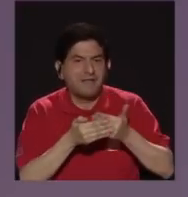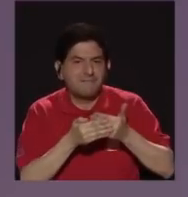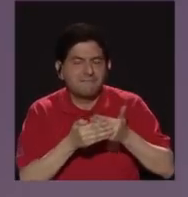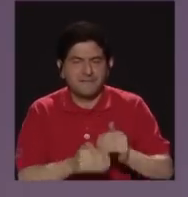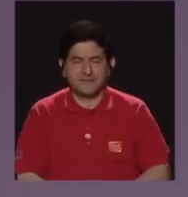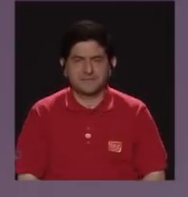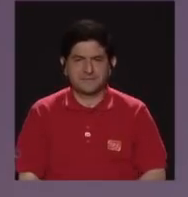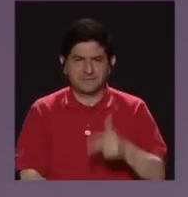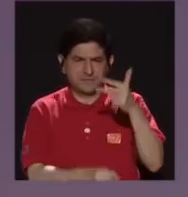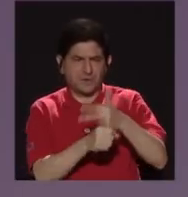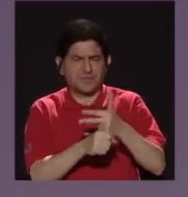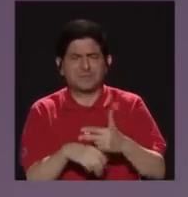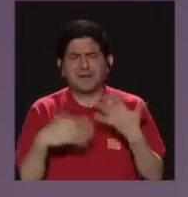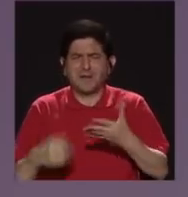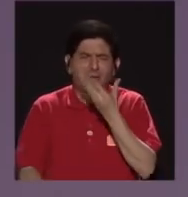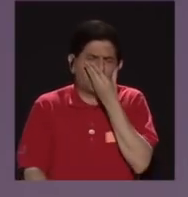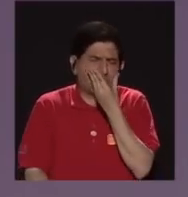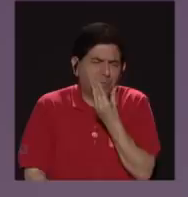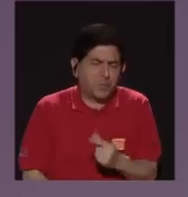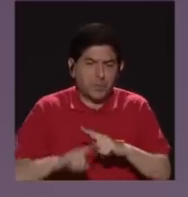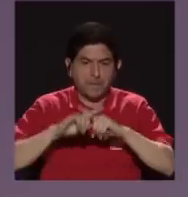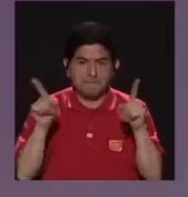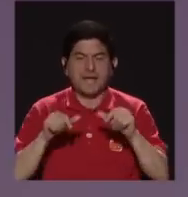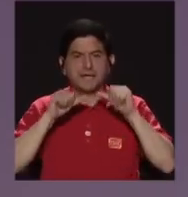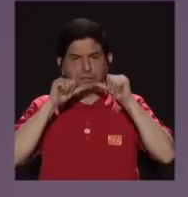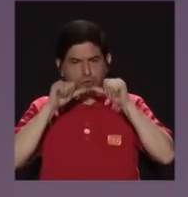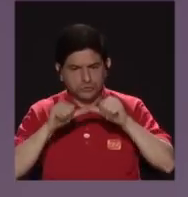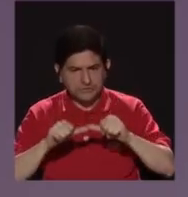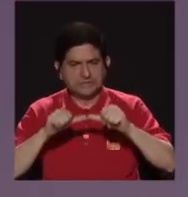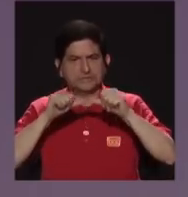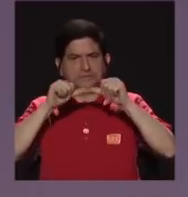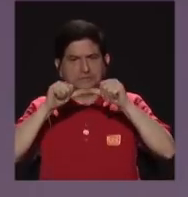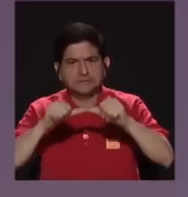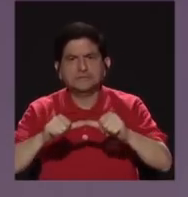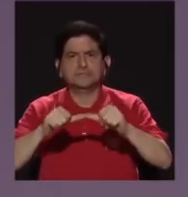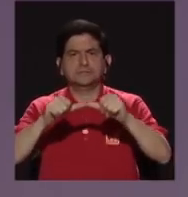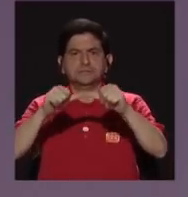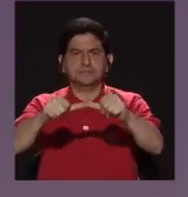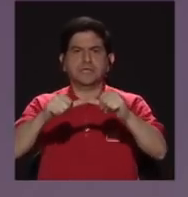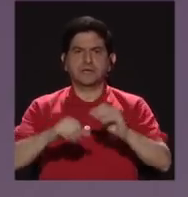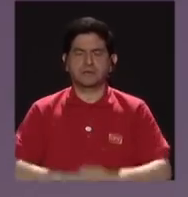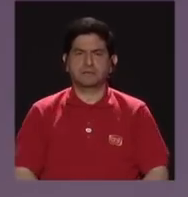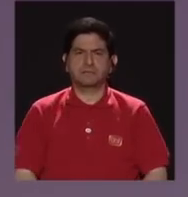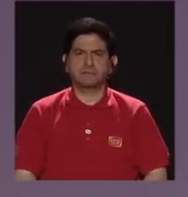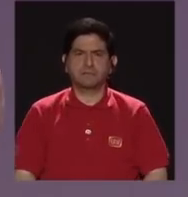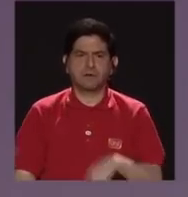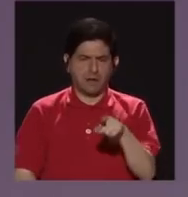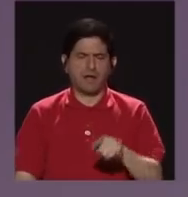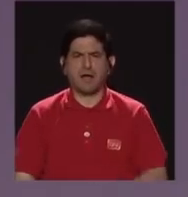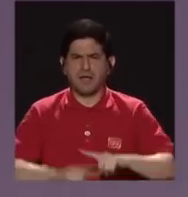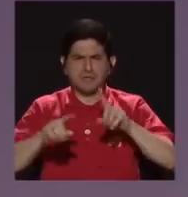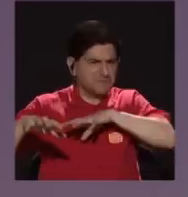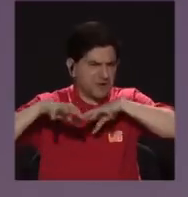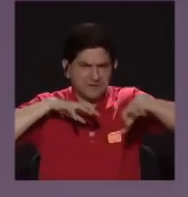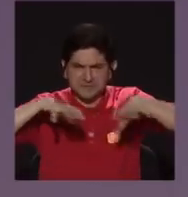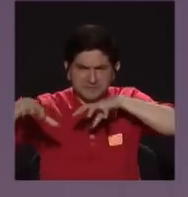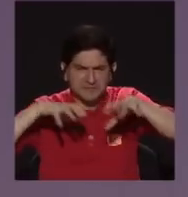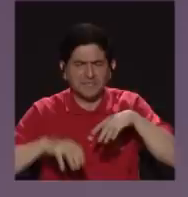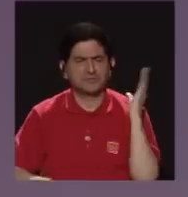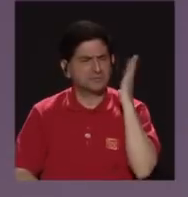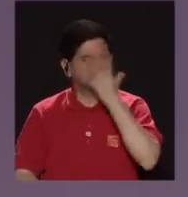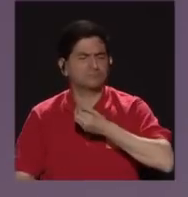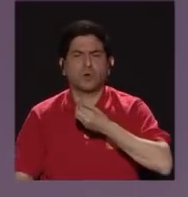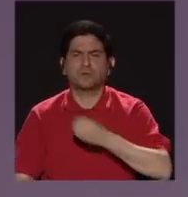Guatemala ha sufrido tanto, pero todavía seguimos haciendo un montón de movimientos y cosas